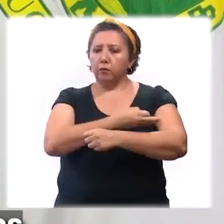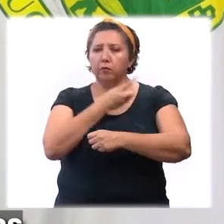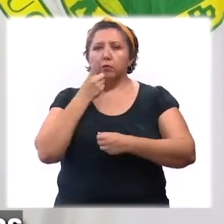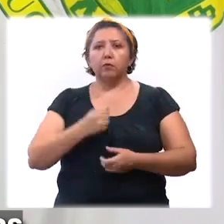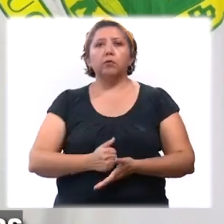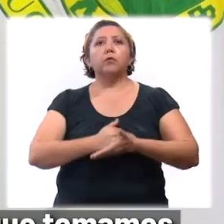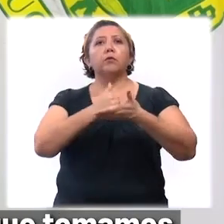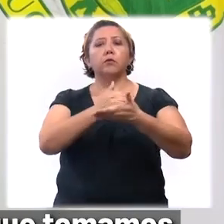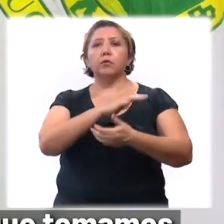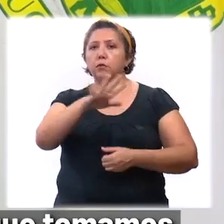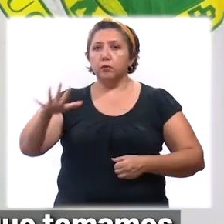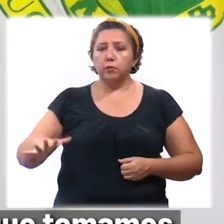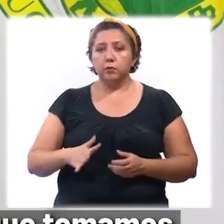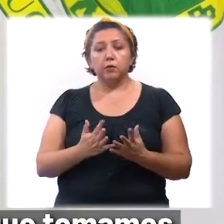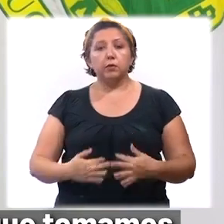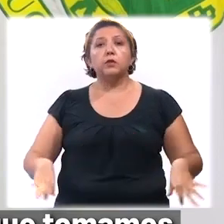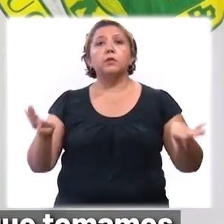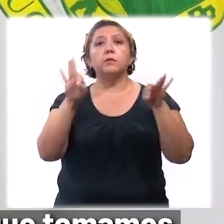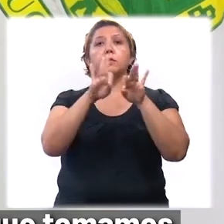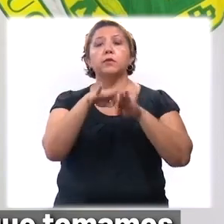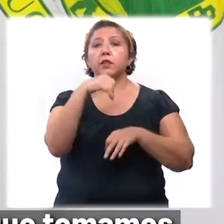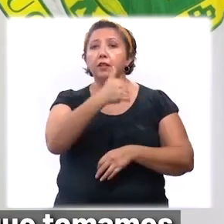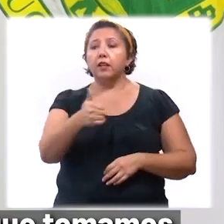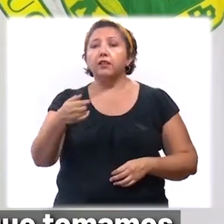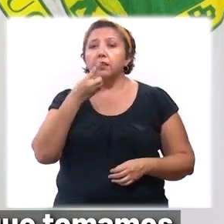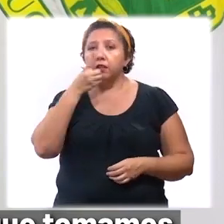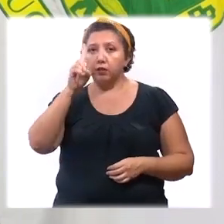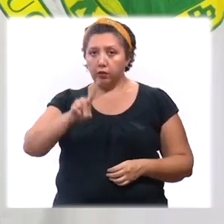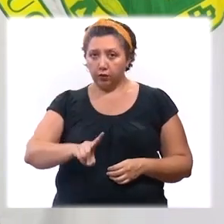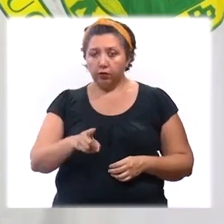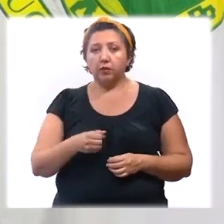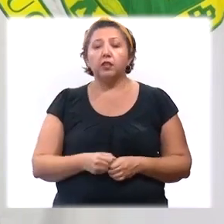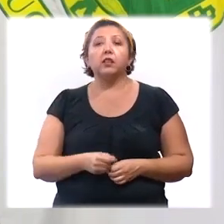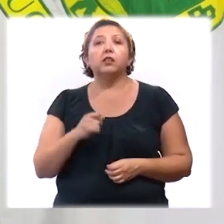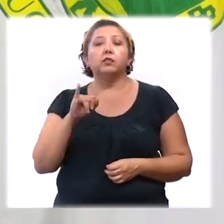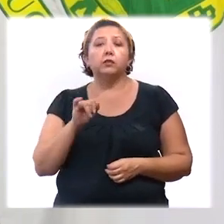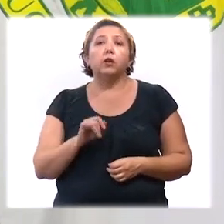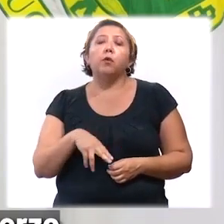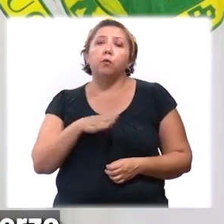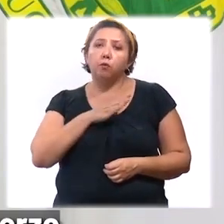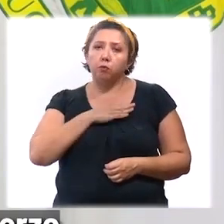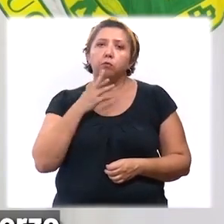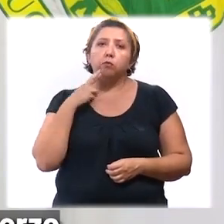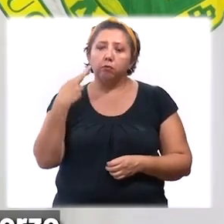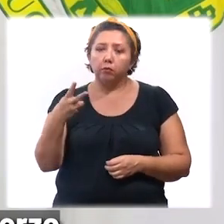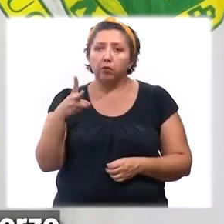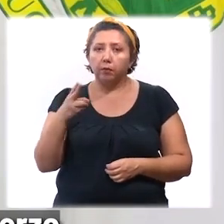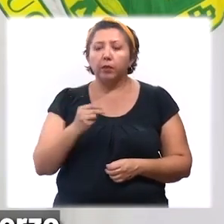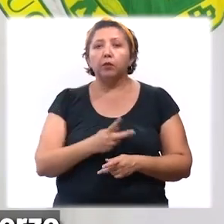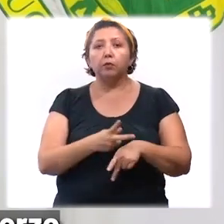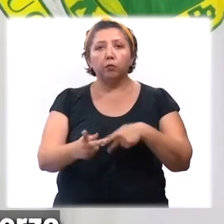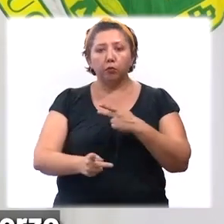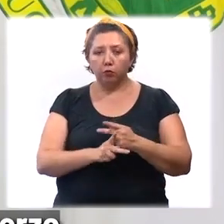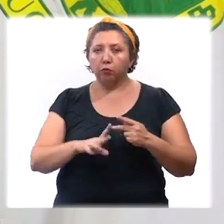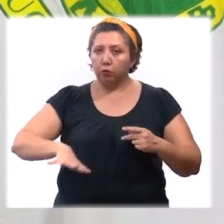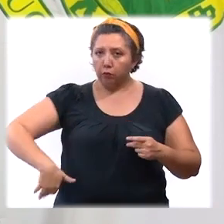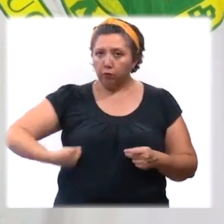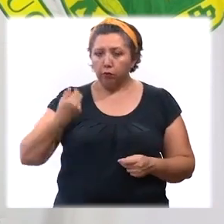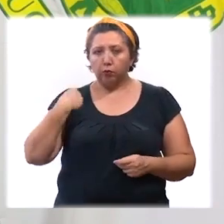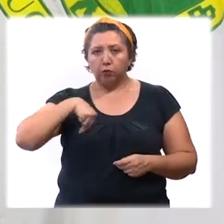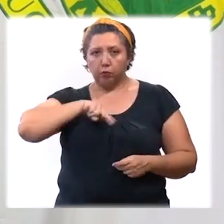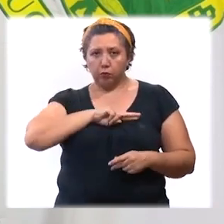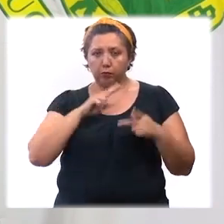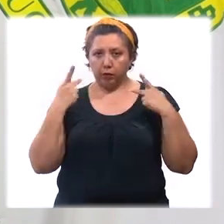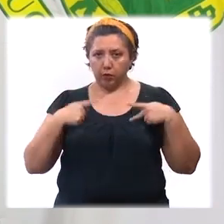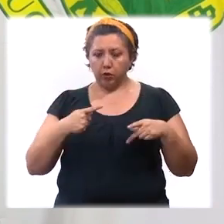solidaridad únicas que fueron pieza clave para que cada decisión que tomamos haya rendido frutos, así como también es producto del esfuerzo de